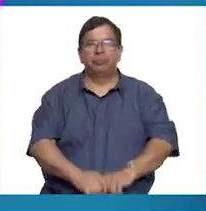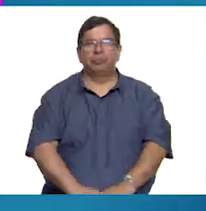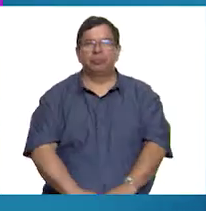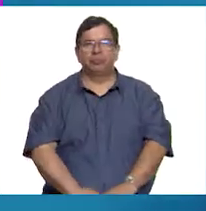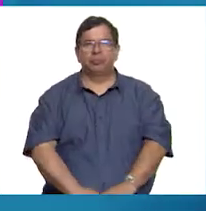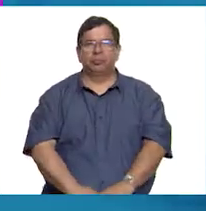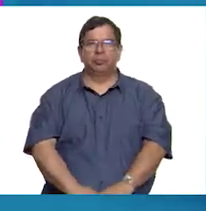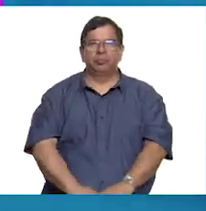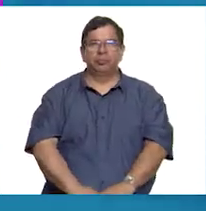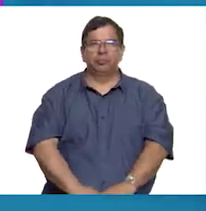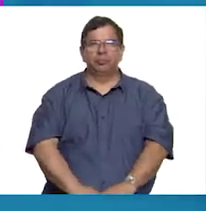a los otros.